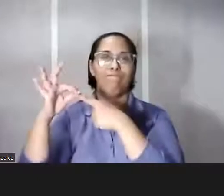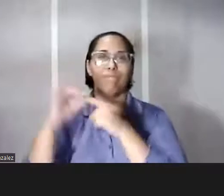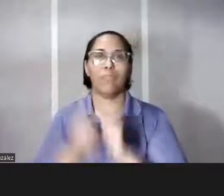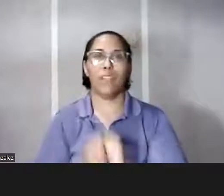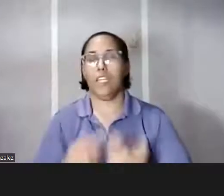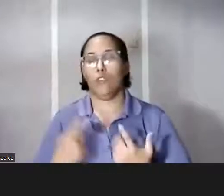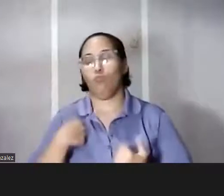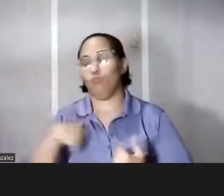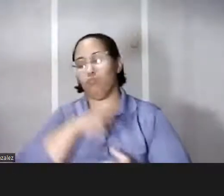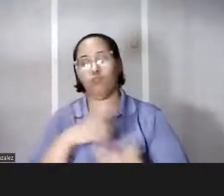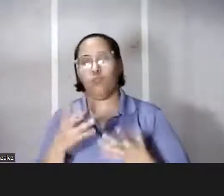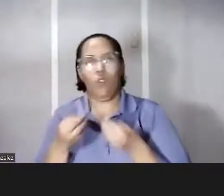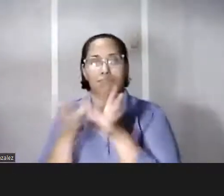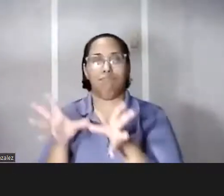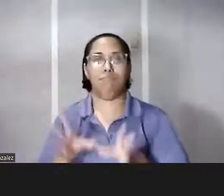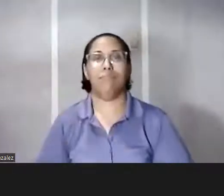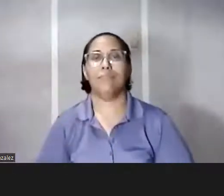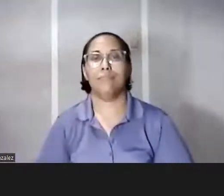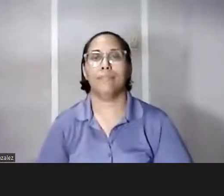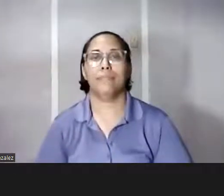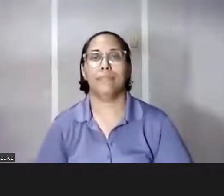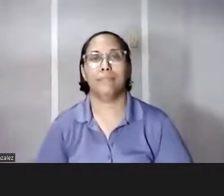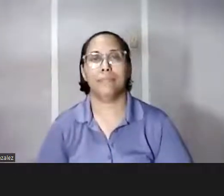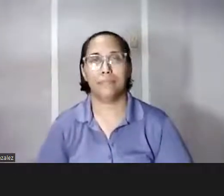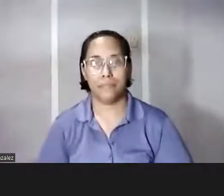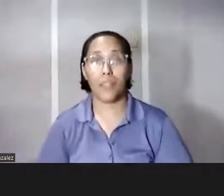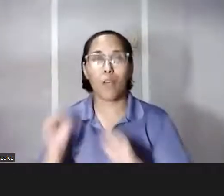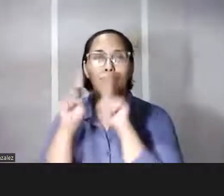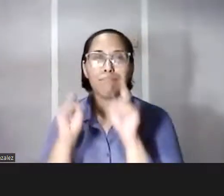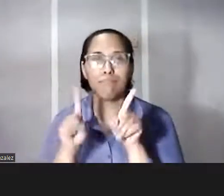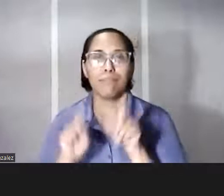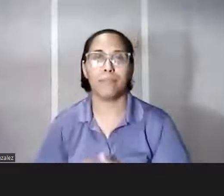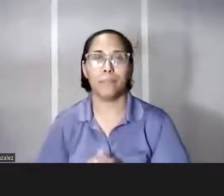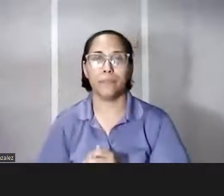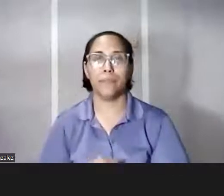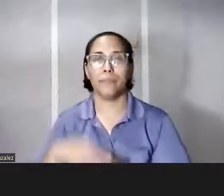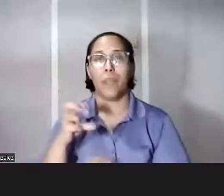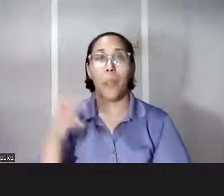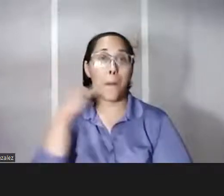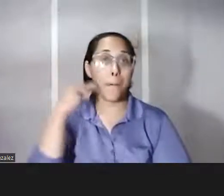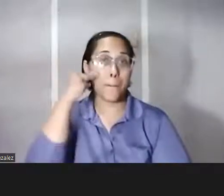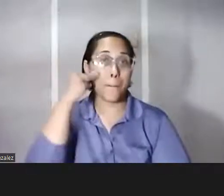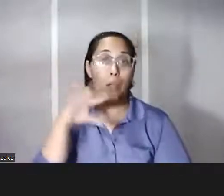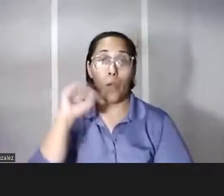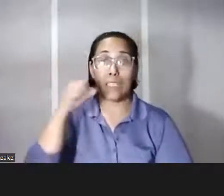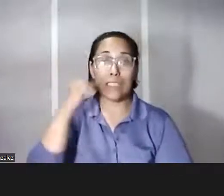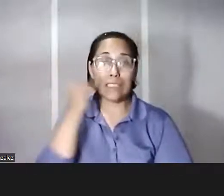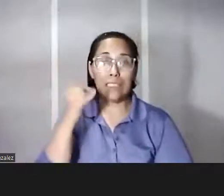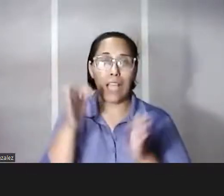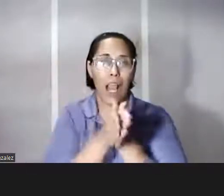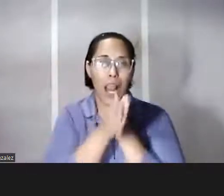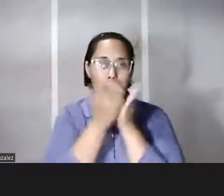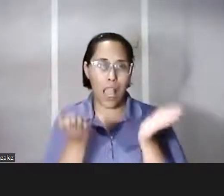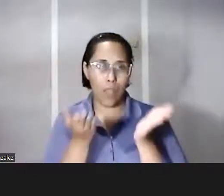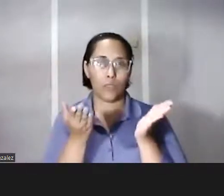insisto tomarlo con ligereza pregunta desde Mayagüez si su libro está disponible en el área